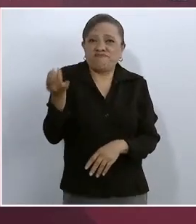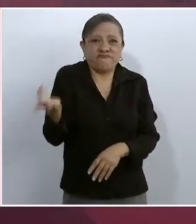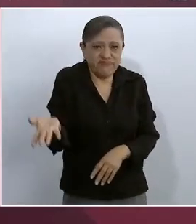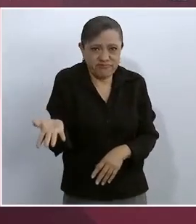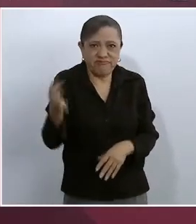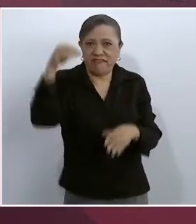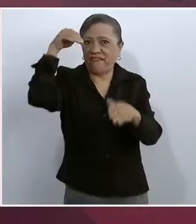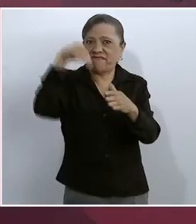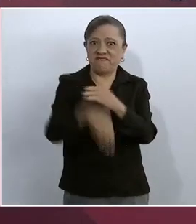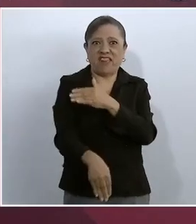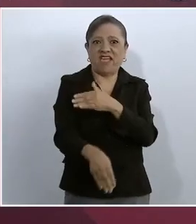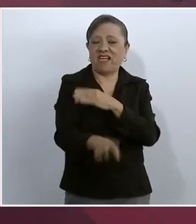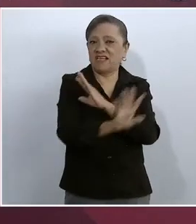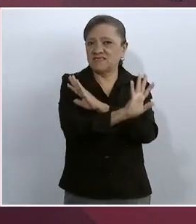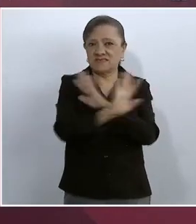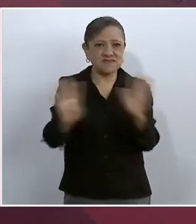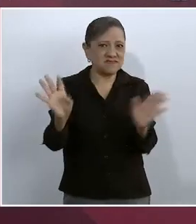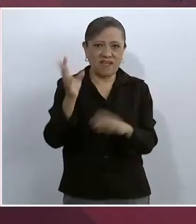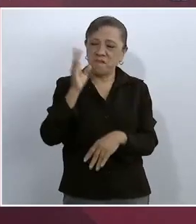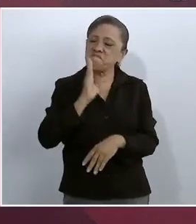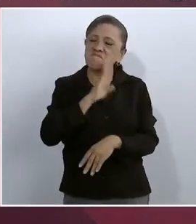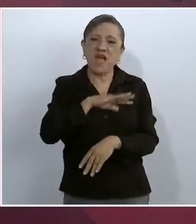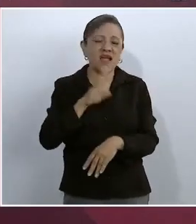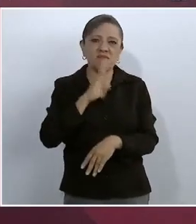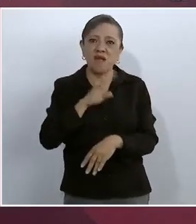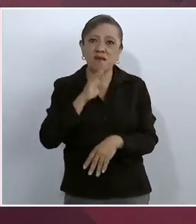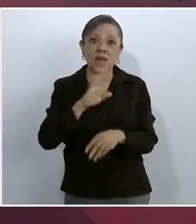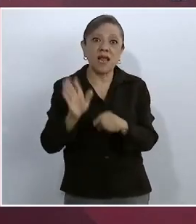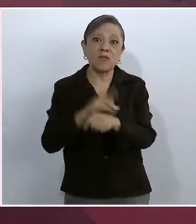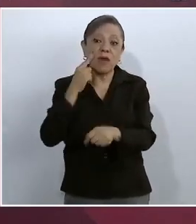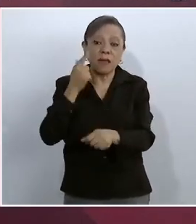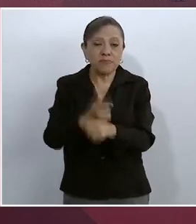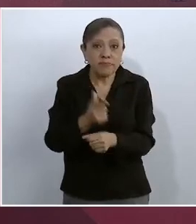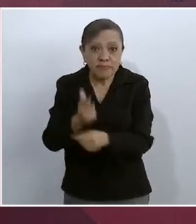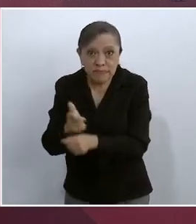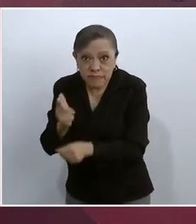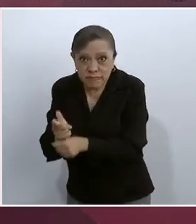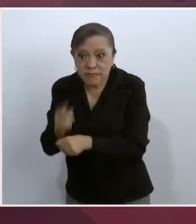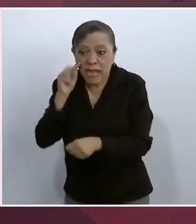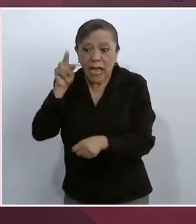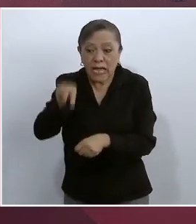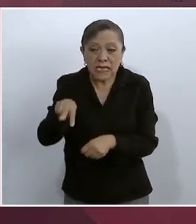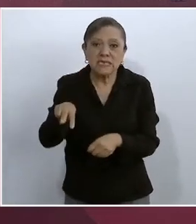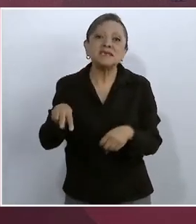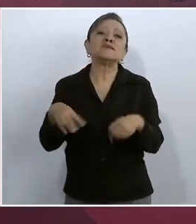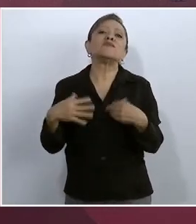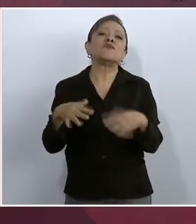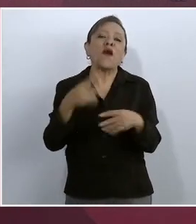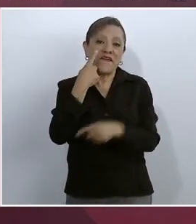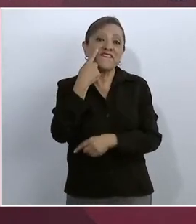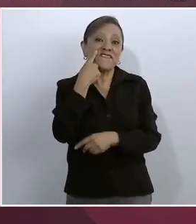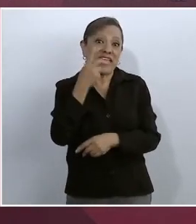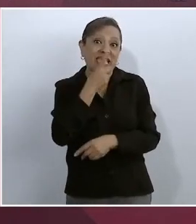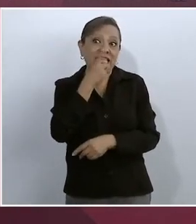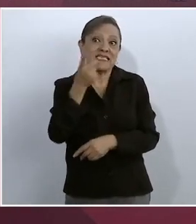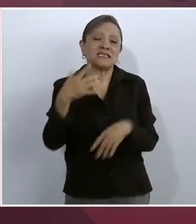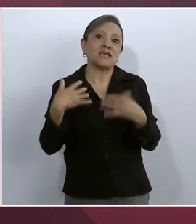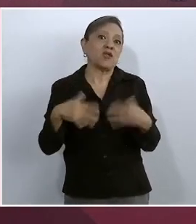Pues ¿qué creen que fue lo más importante de toda esa información? ¿Cuál fue el bombazo?